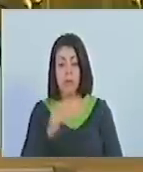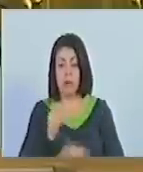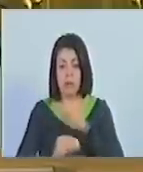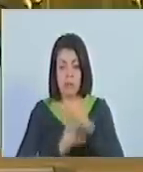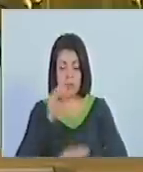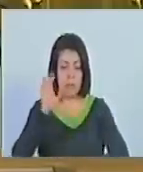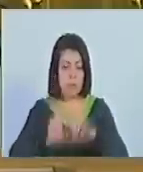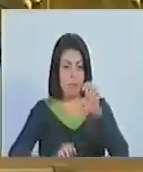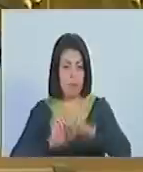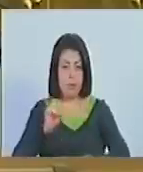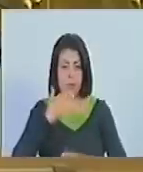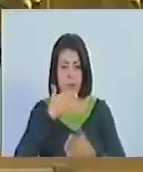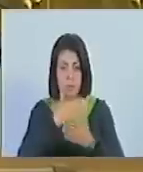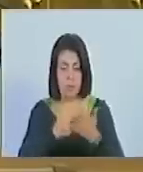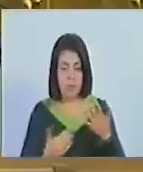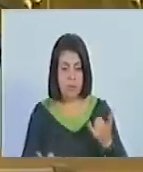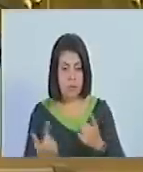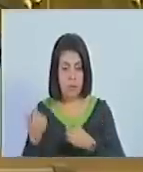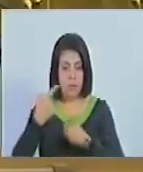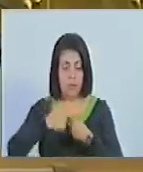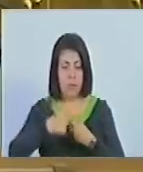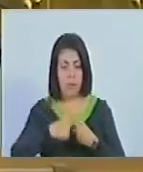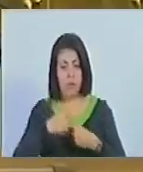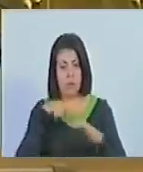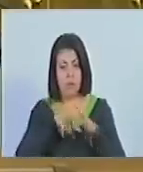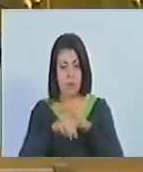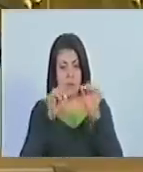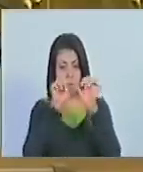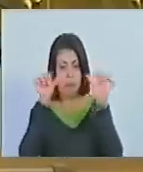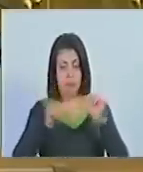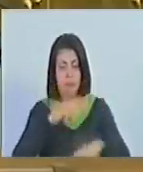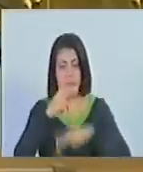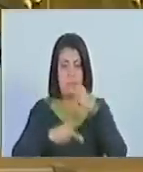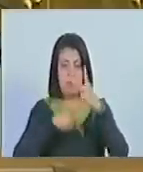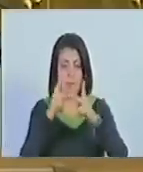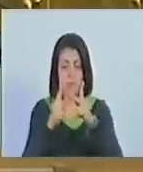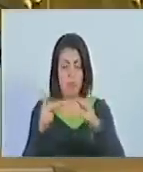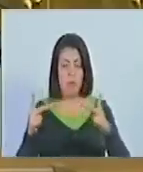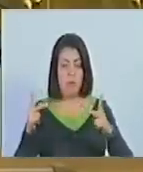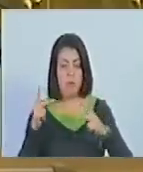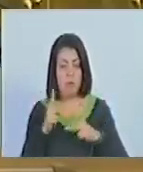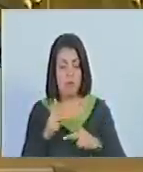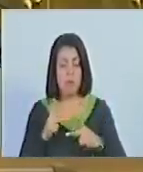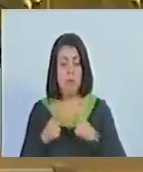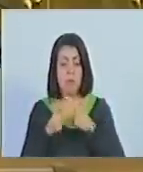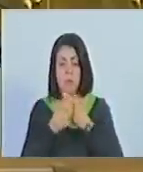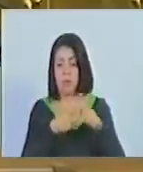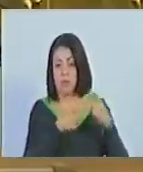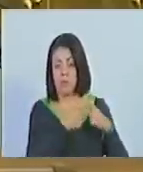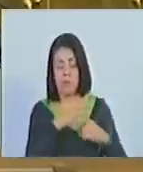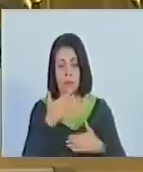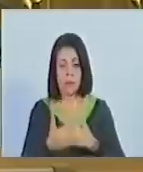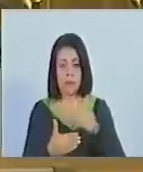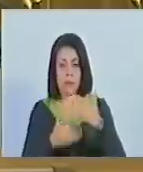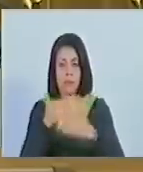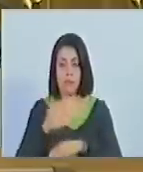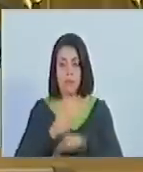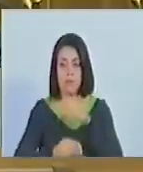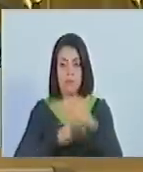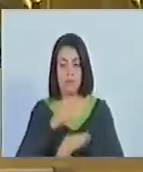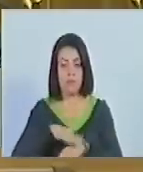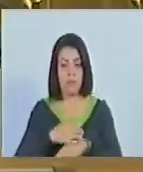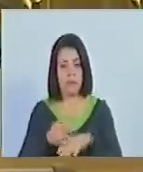analizar, proponer e insertar dentro del sistema de políticas públicas a las distintas escalas a fin de